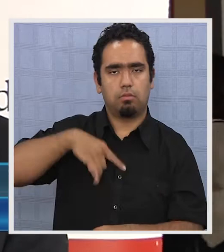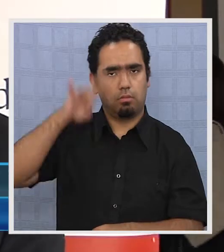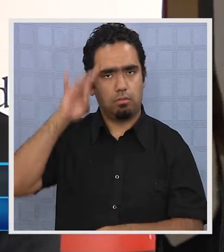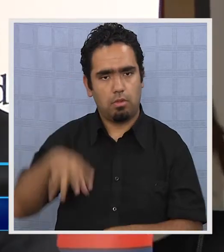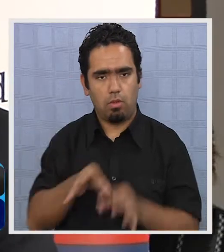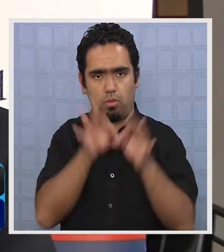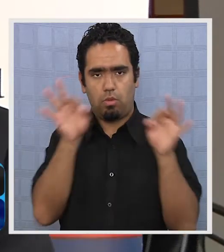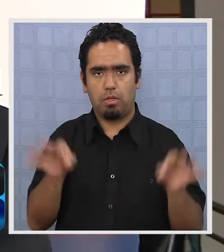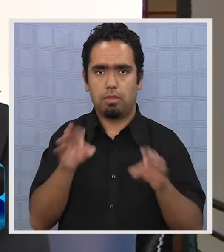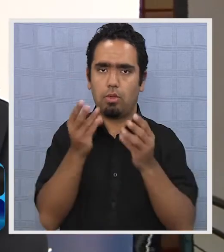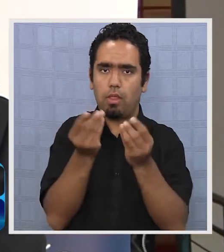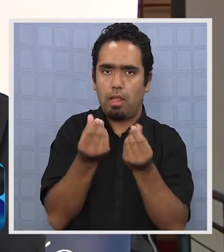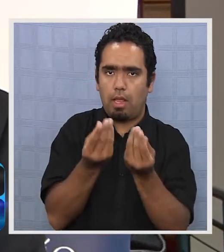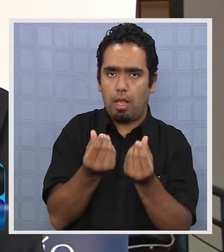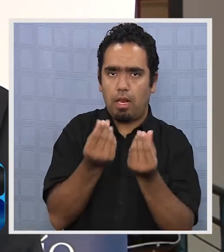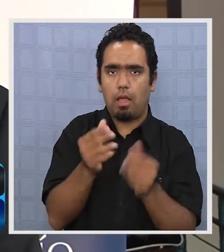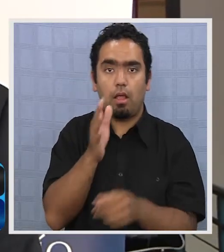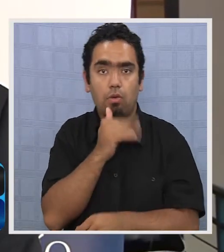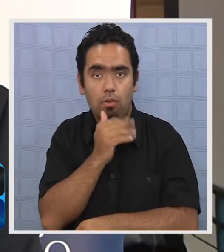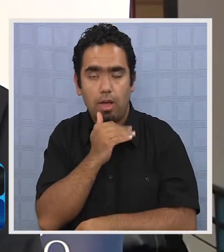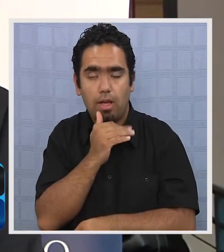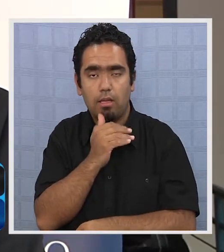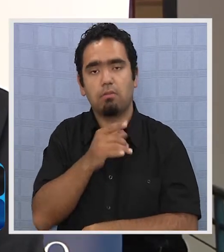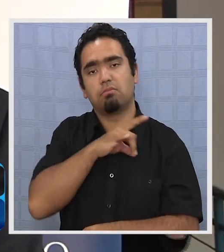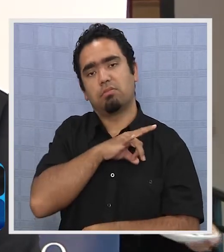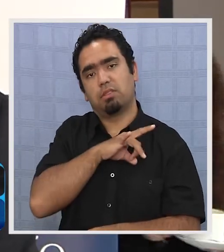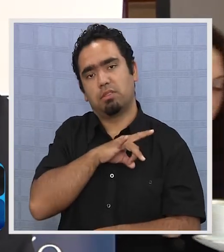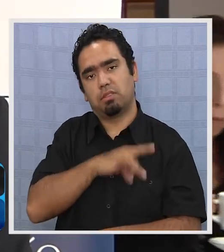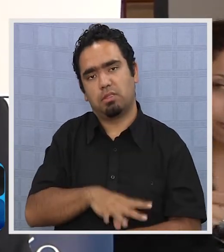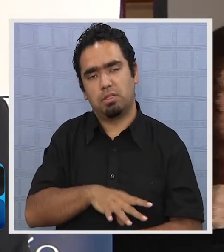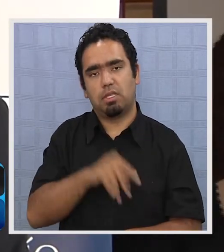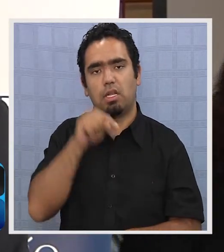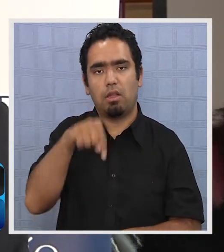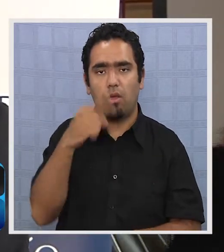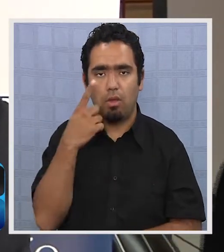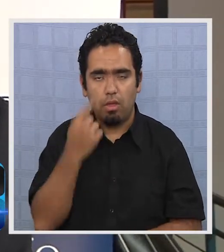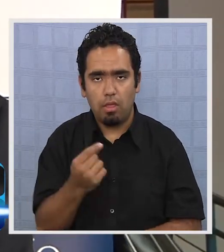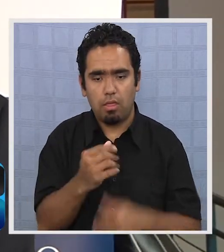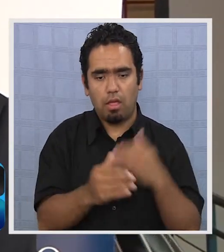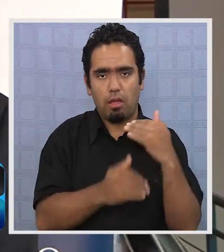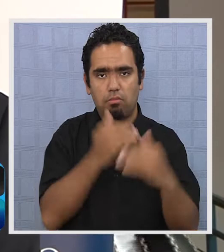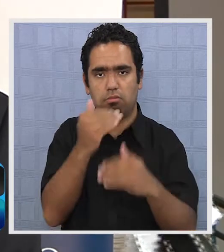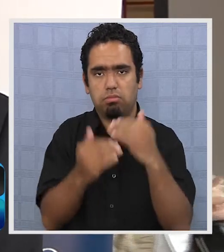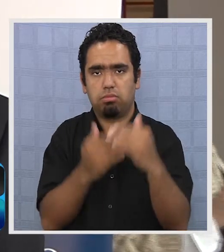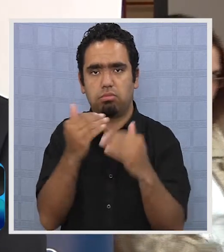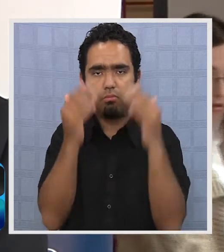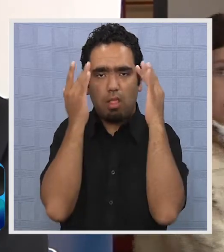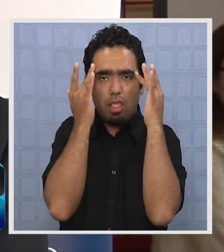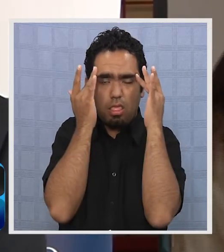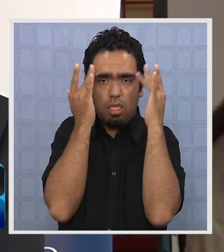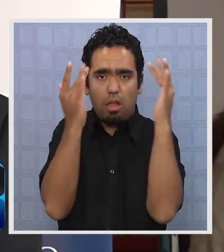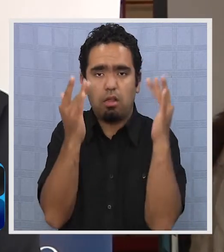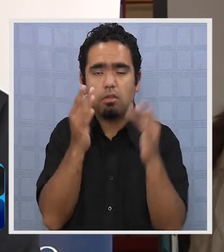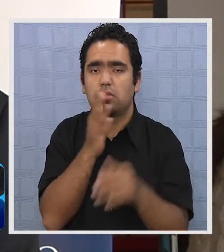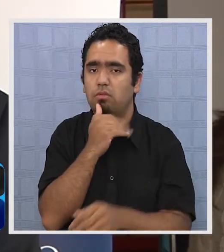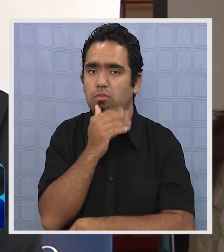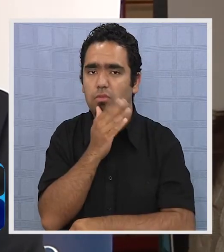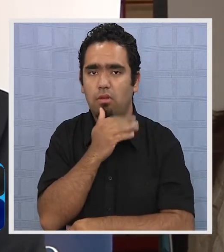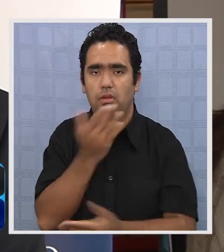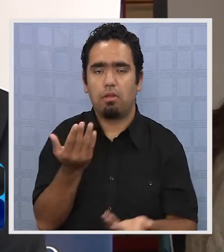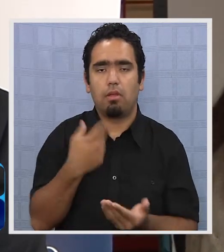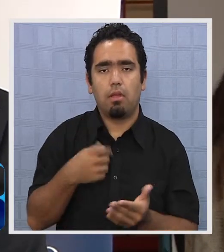que si no tenemos una educación de calidad, Chile no alcanza lo que hoy día se llama la infraestructura